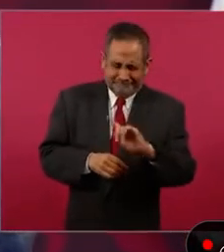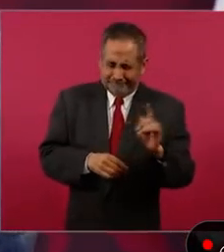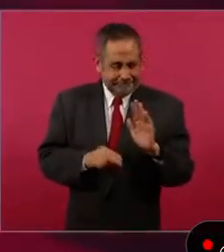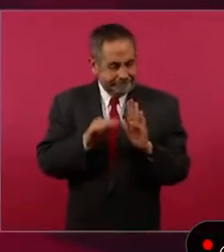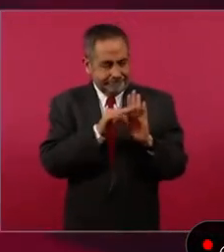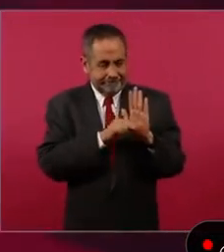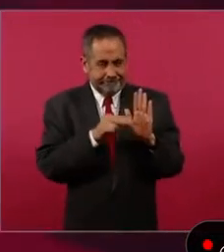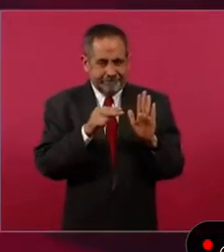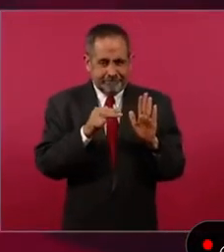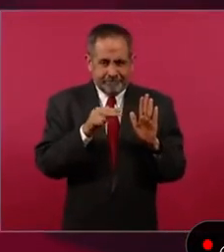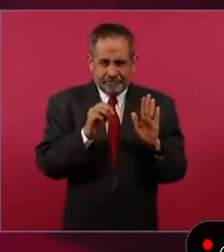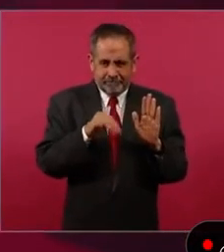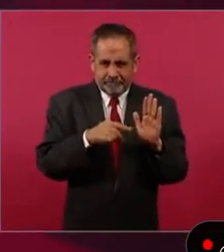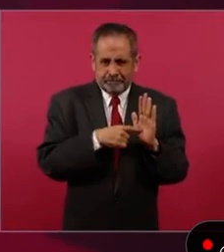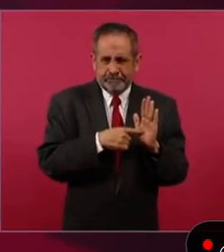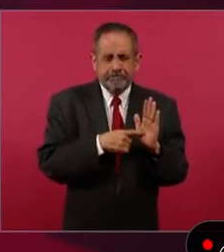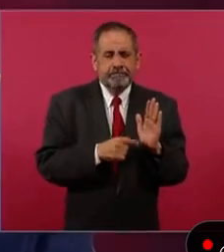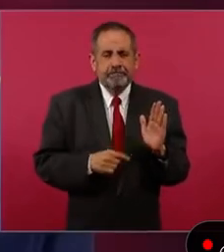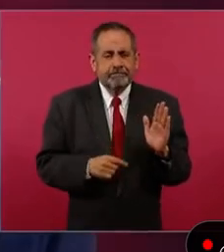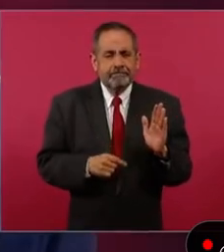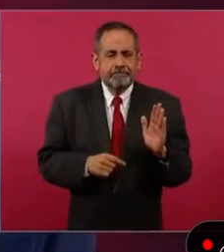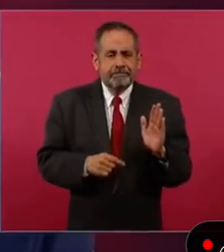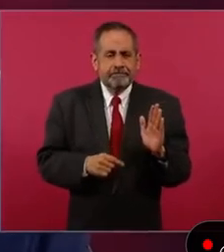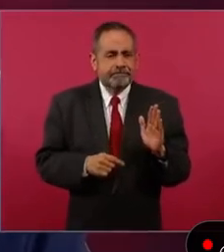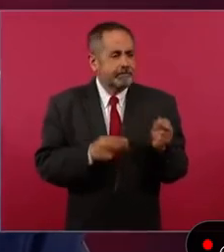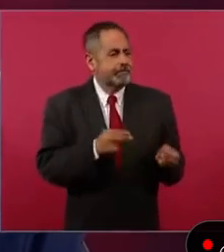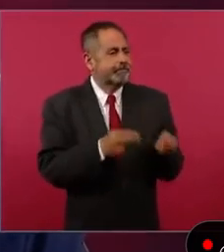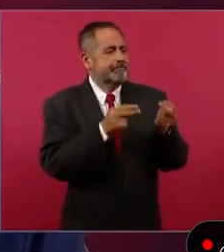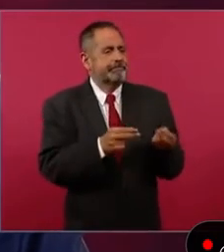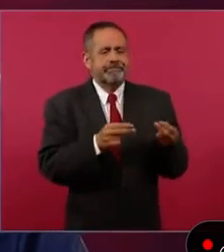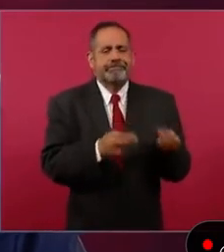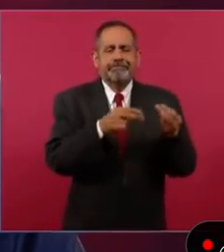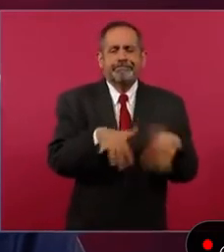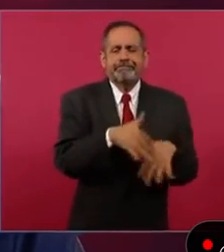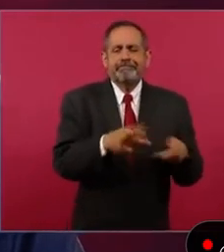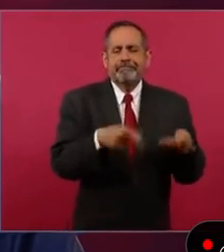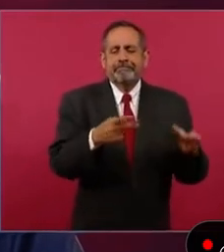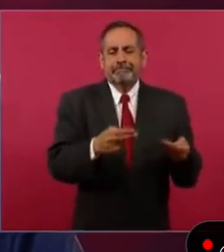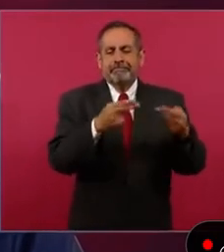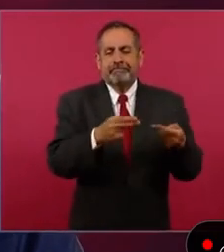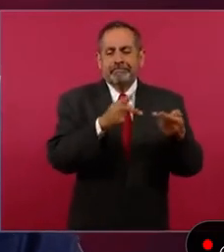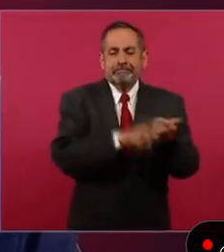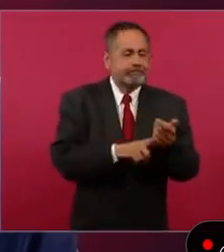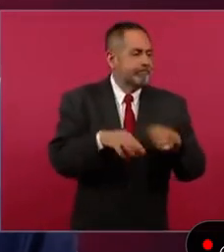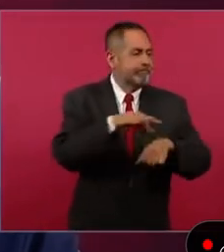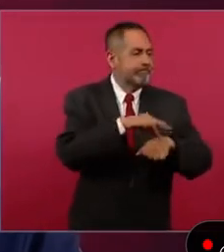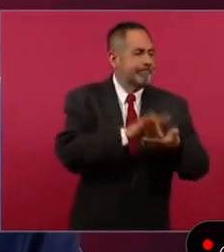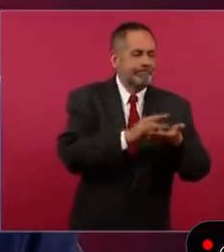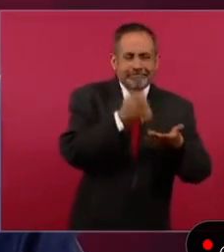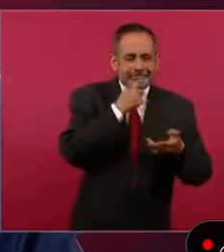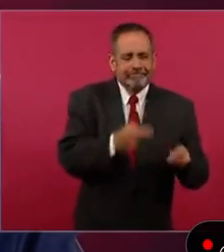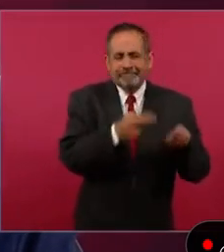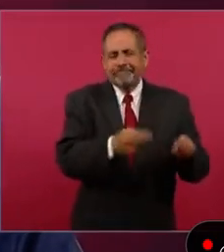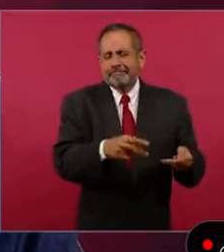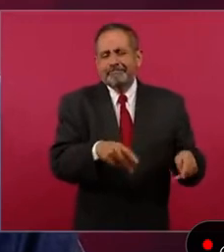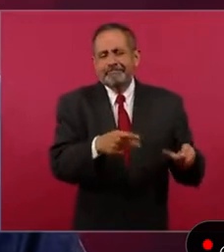mercaderes de la medicina,